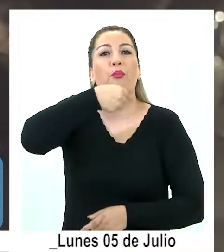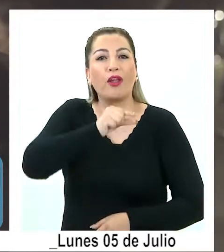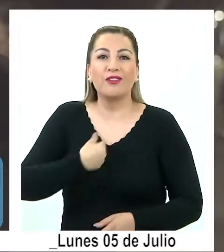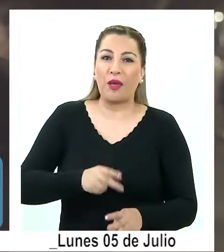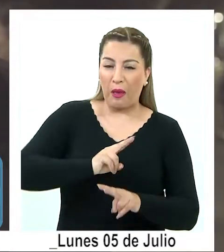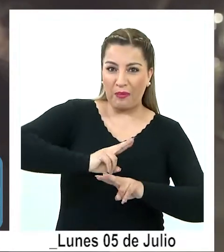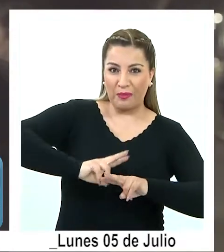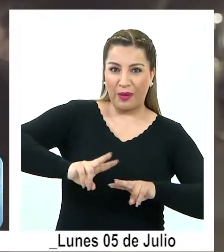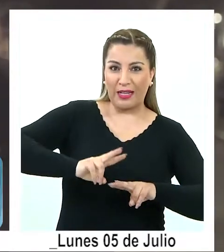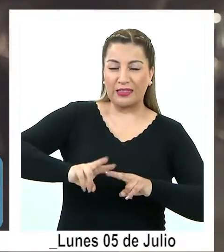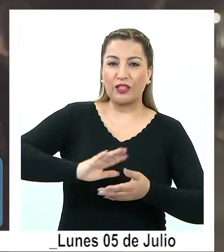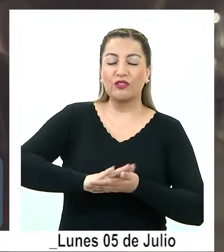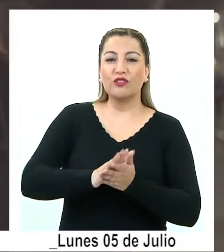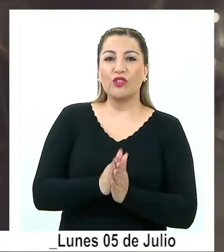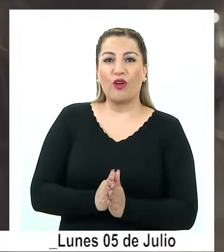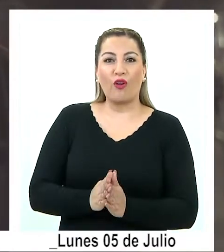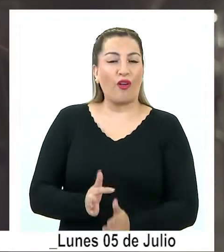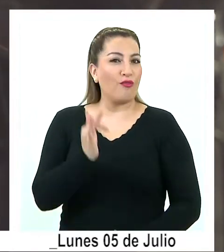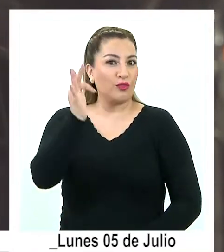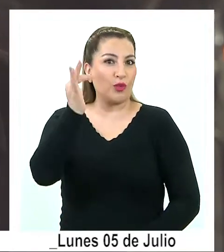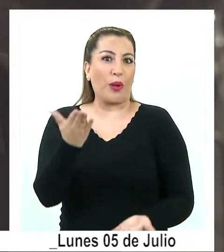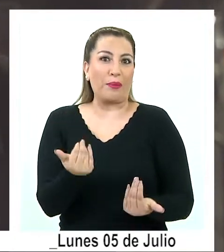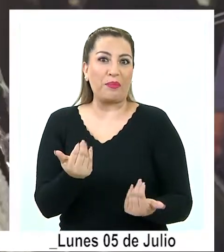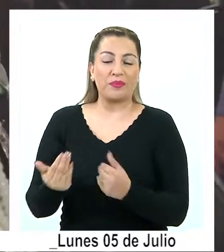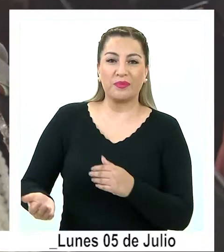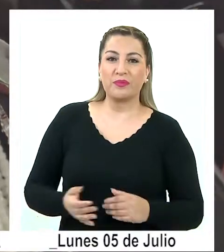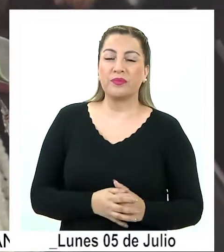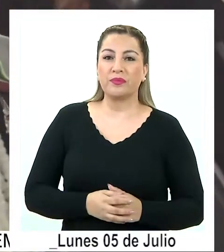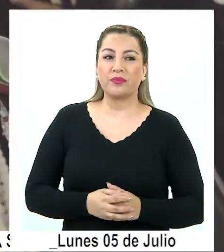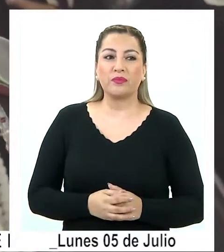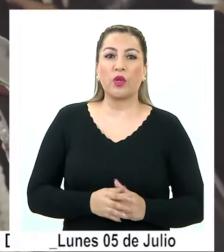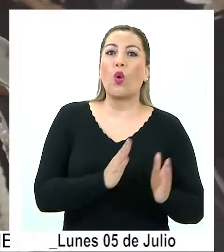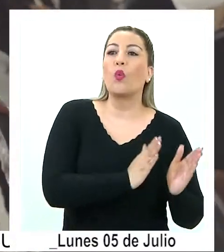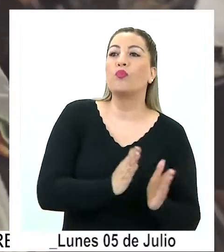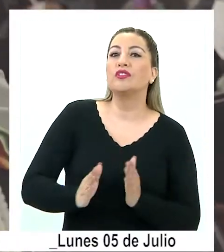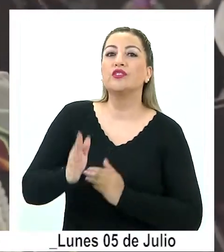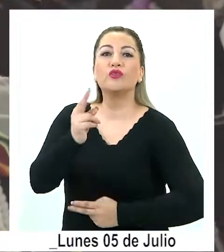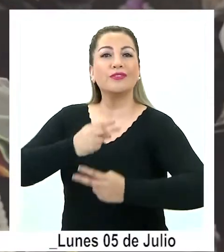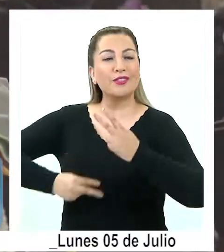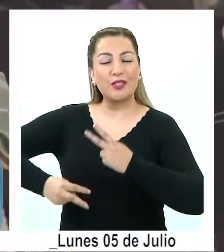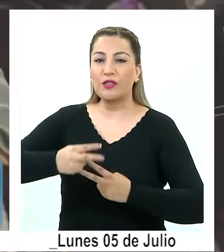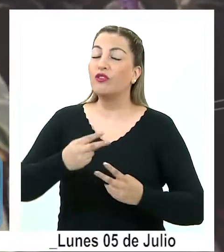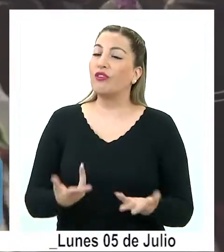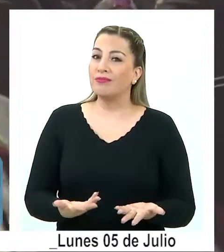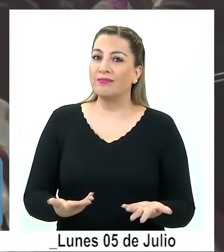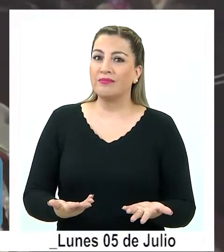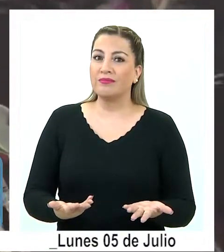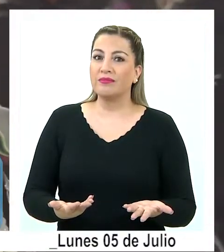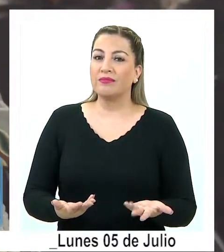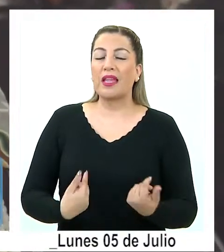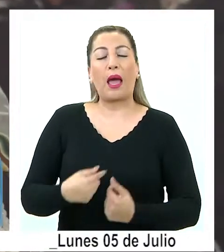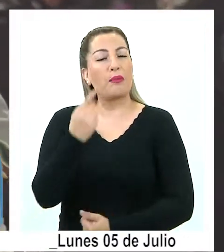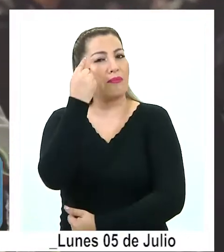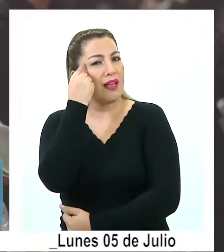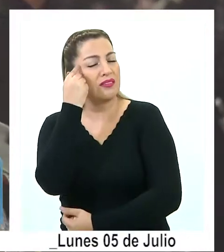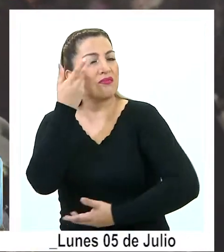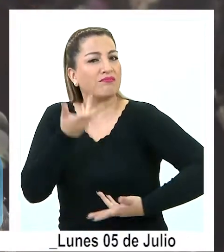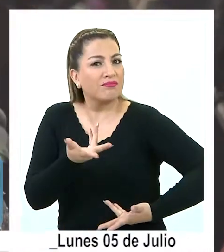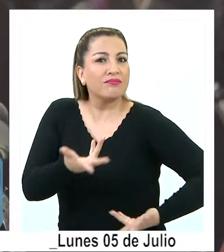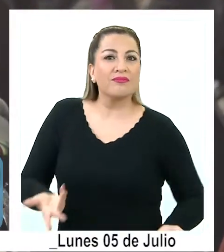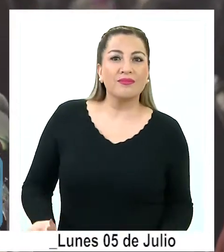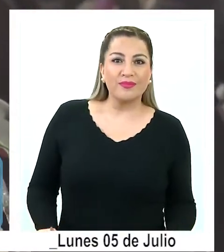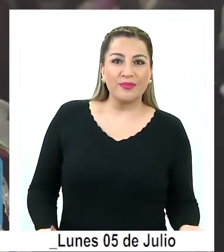en área de poder materializar todas las expectativas que ellos tienen. Es proceso histórico claramente, igual de reflexión,